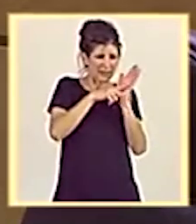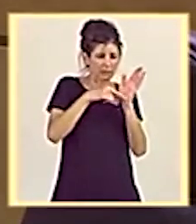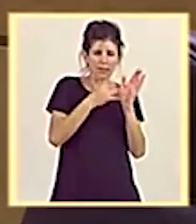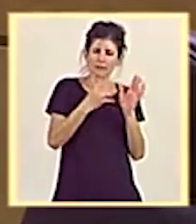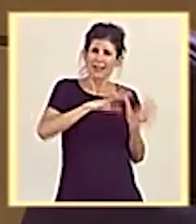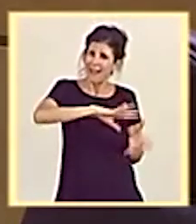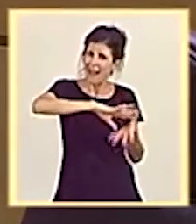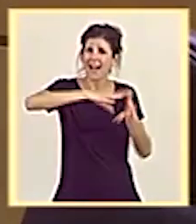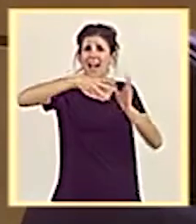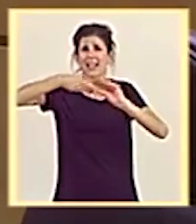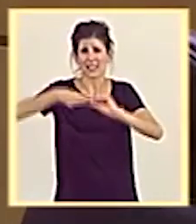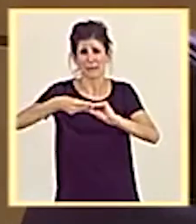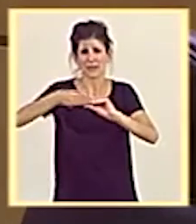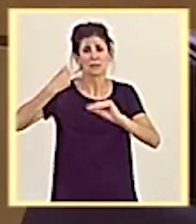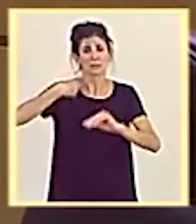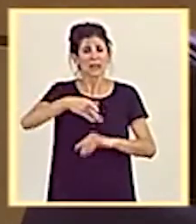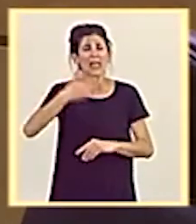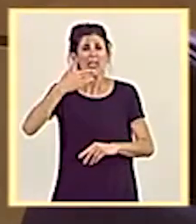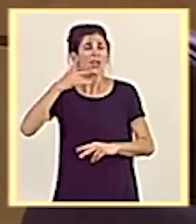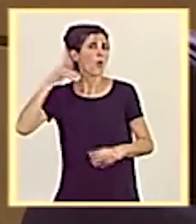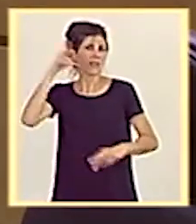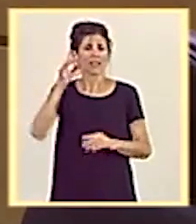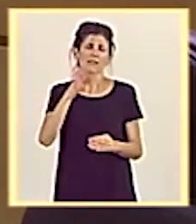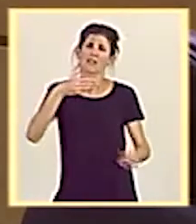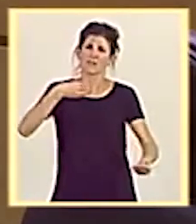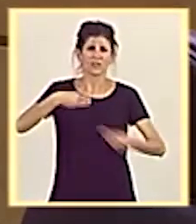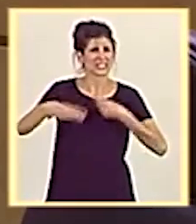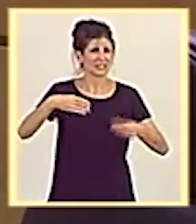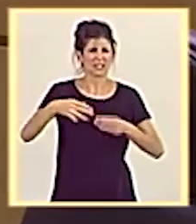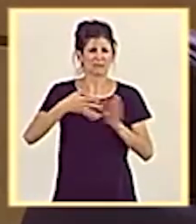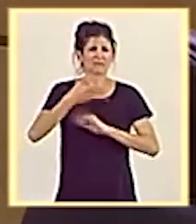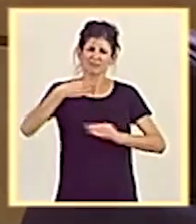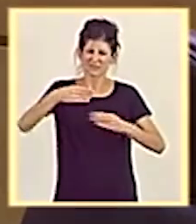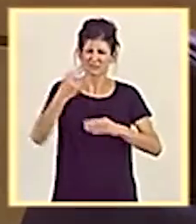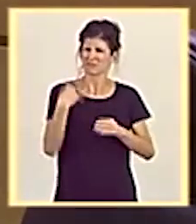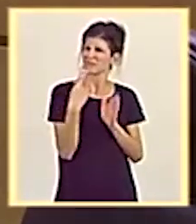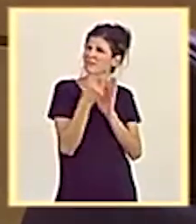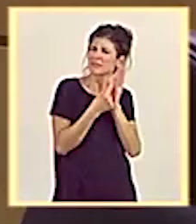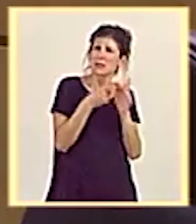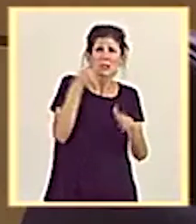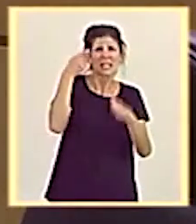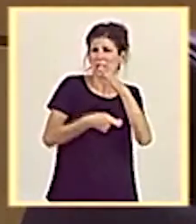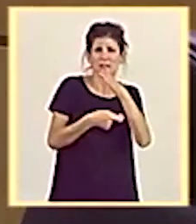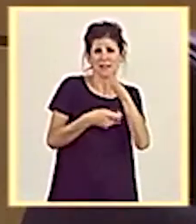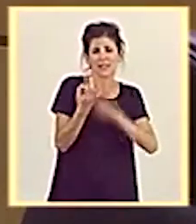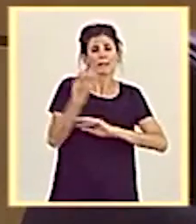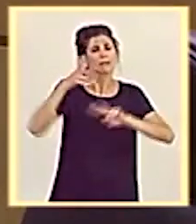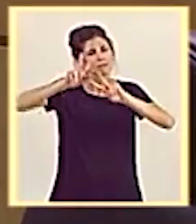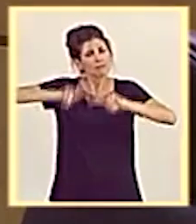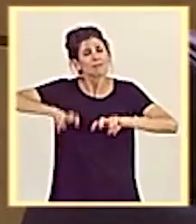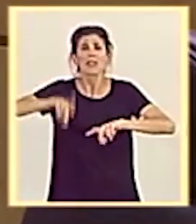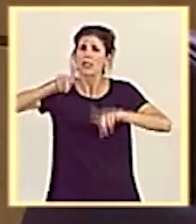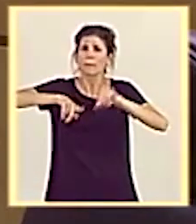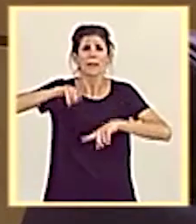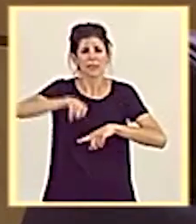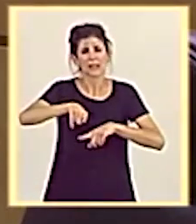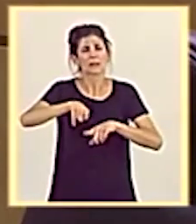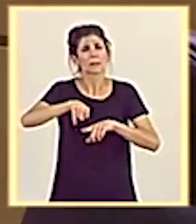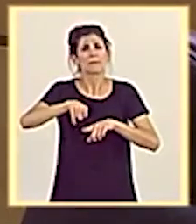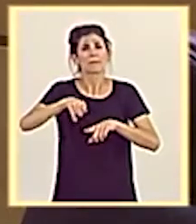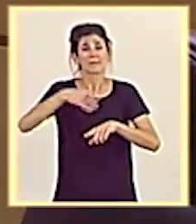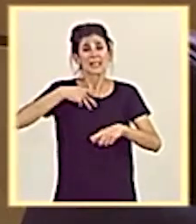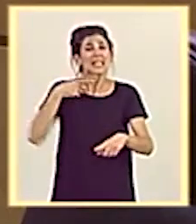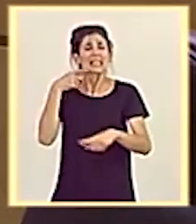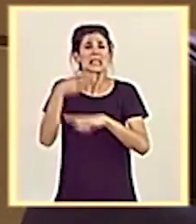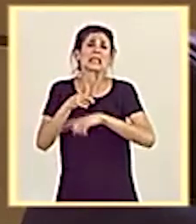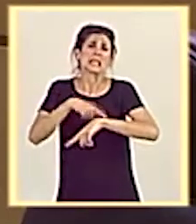anticipación de la edad de jubilación, flexibilizando regularizaciones rígidas y que también se analizará la problemática en relación con las exigencias en el